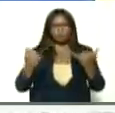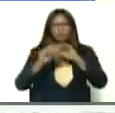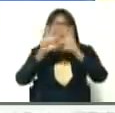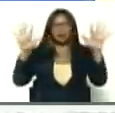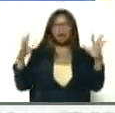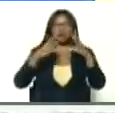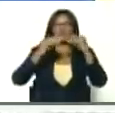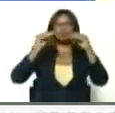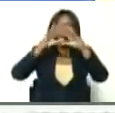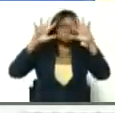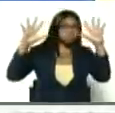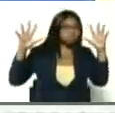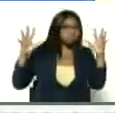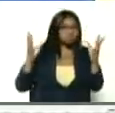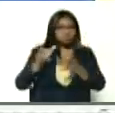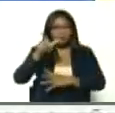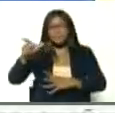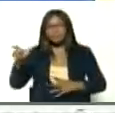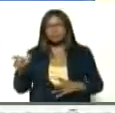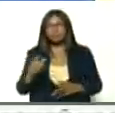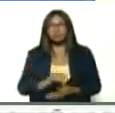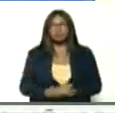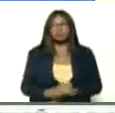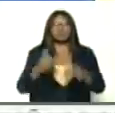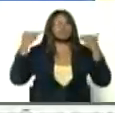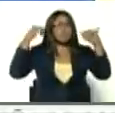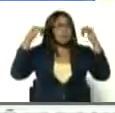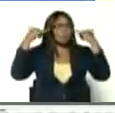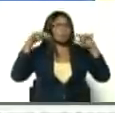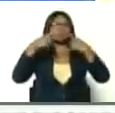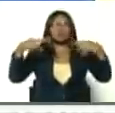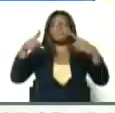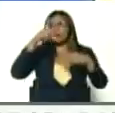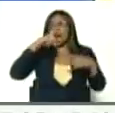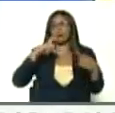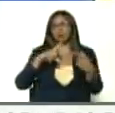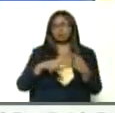todo el mundo, está celebrando su cumpleaños,